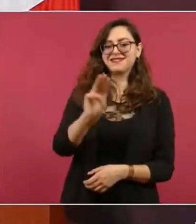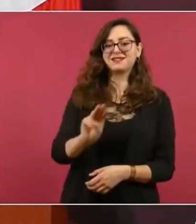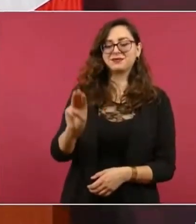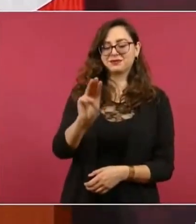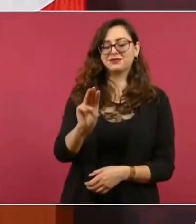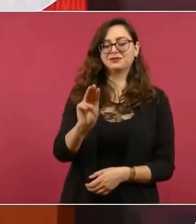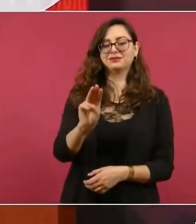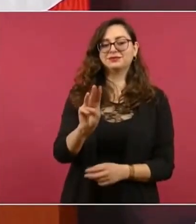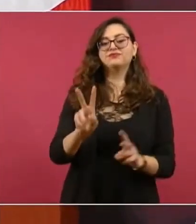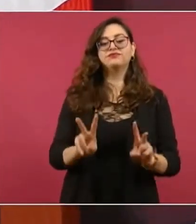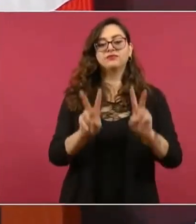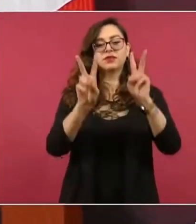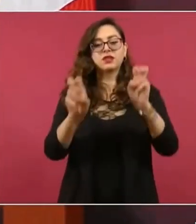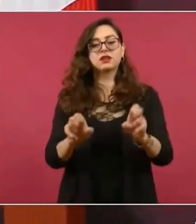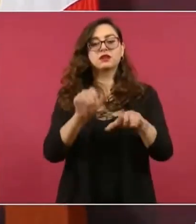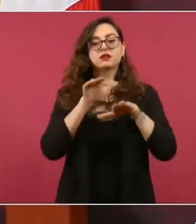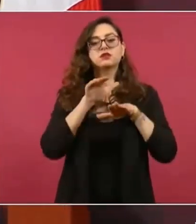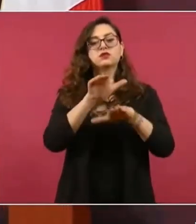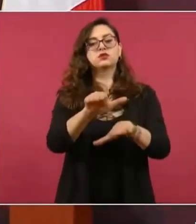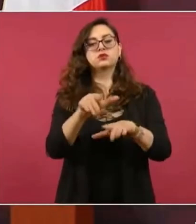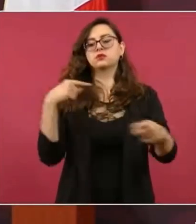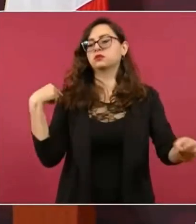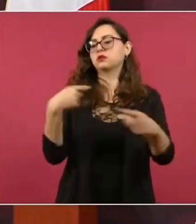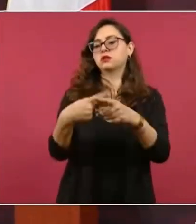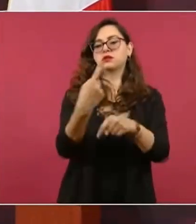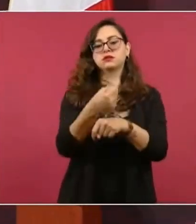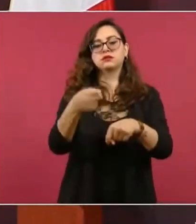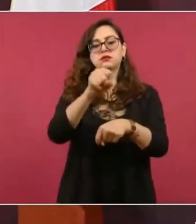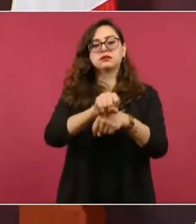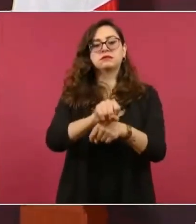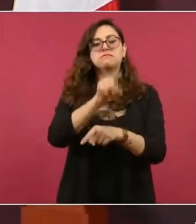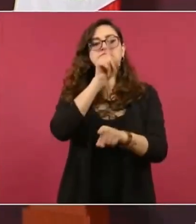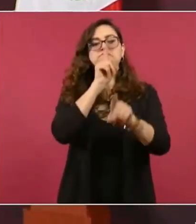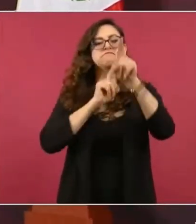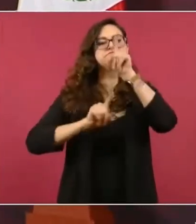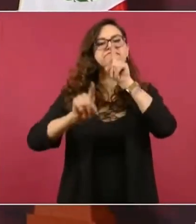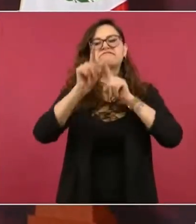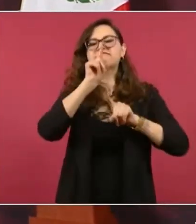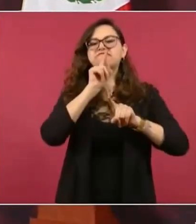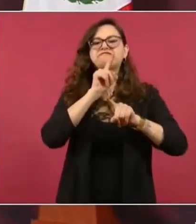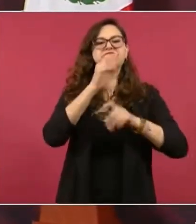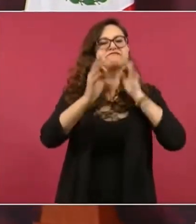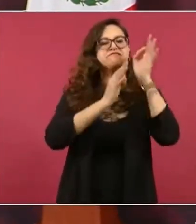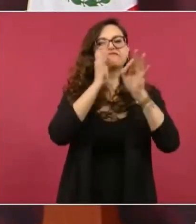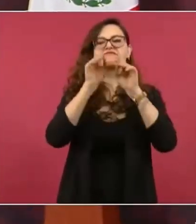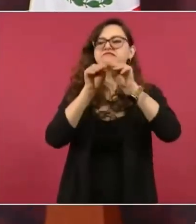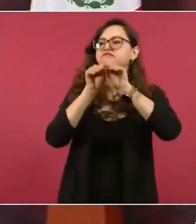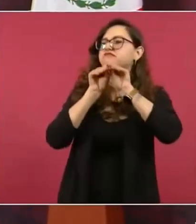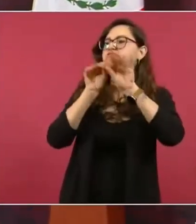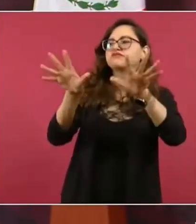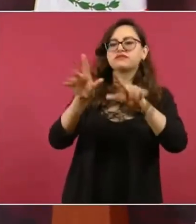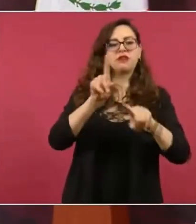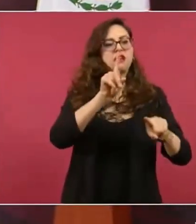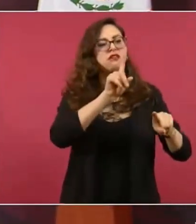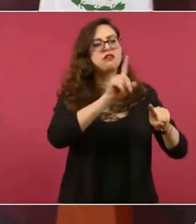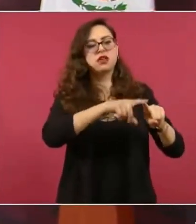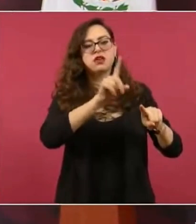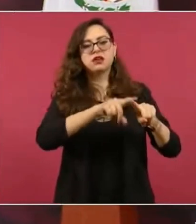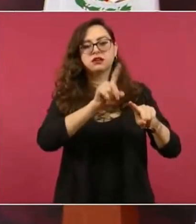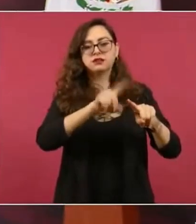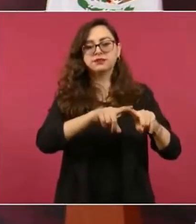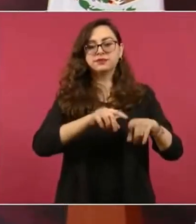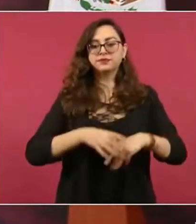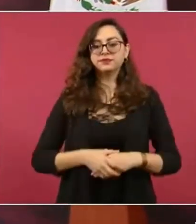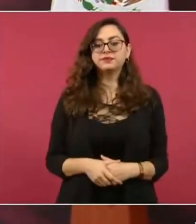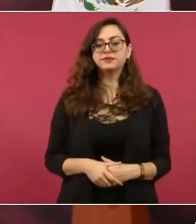sección de ¿Quién es quién en las mentiras? de la semana, hay